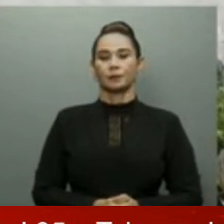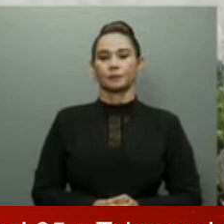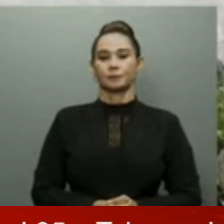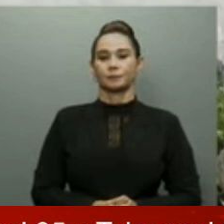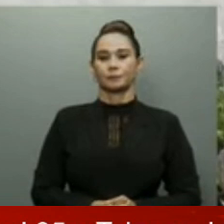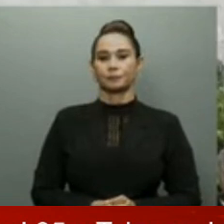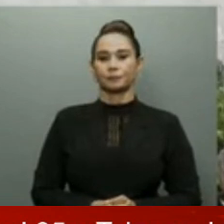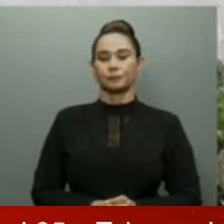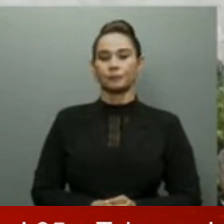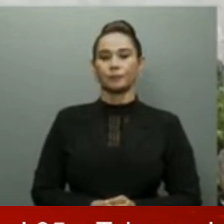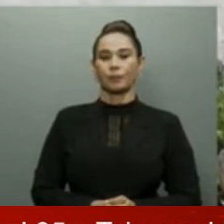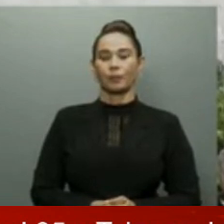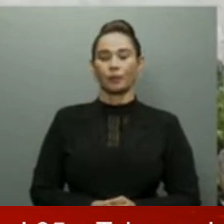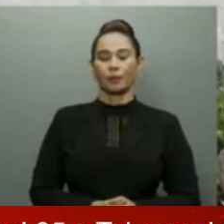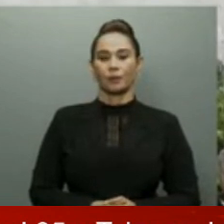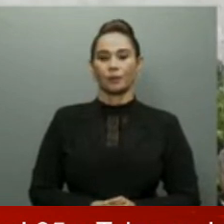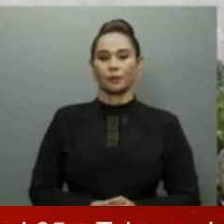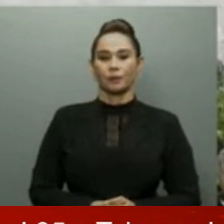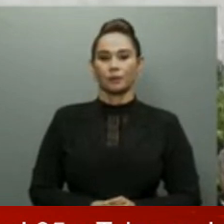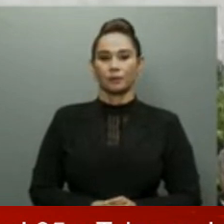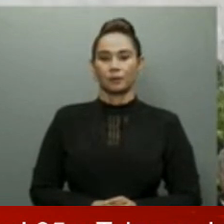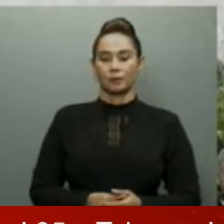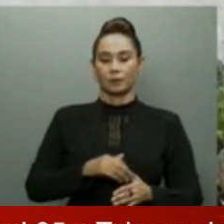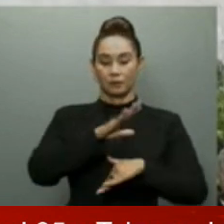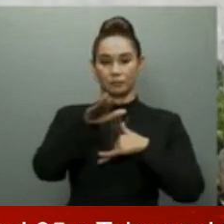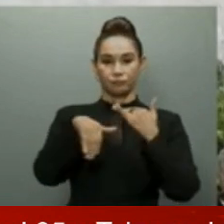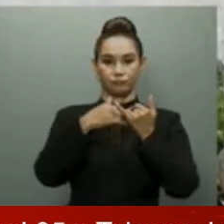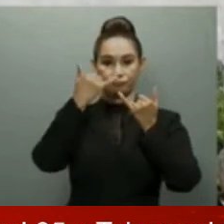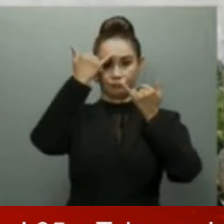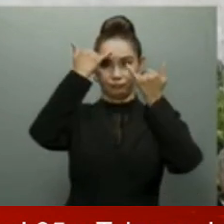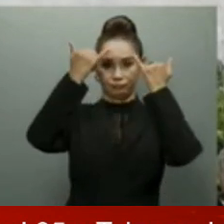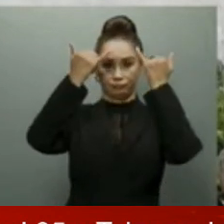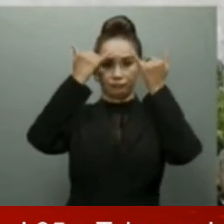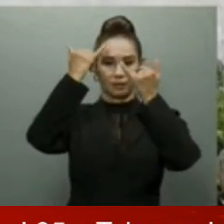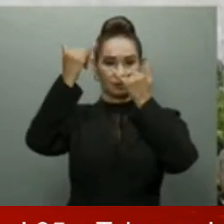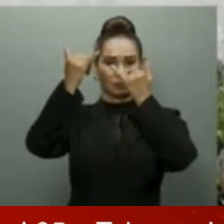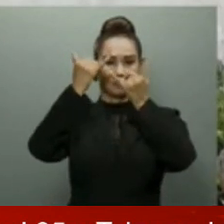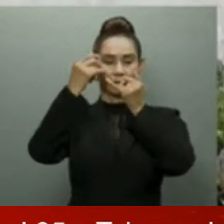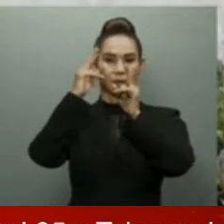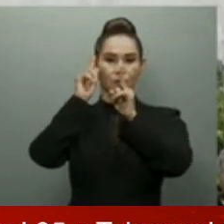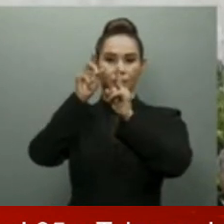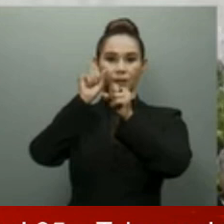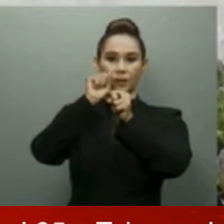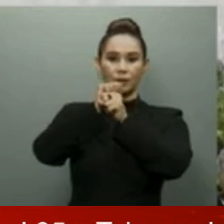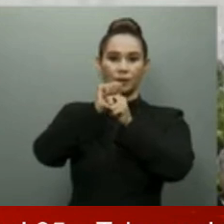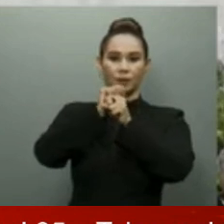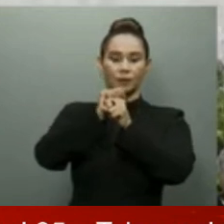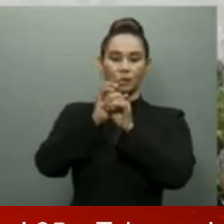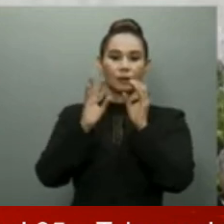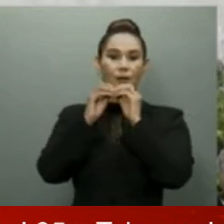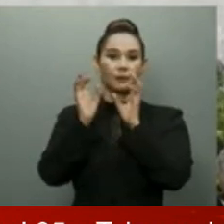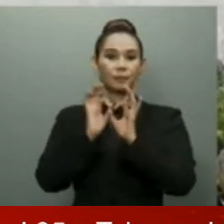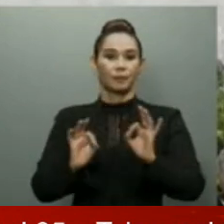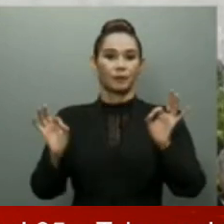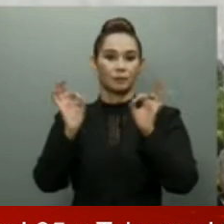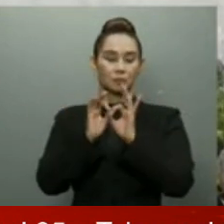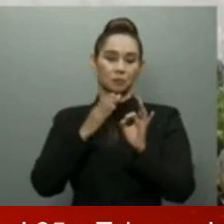estrategias, acciones y ejecutorias a realizar, la más importante es, a mi juicio,